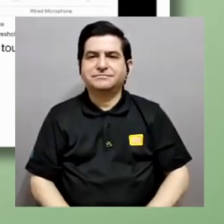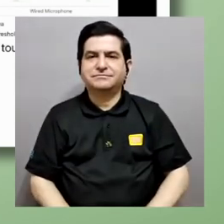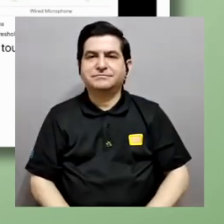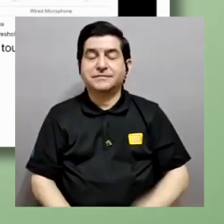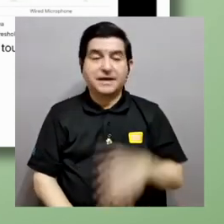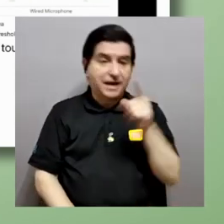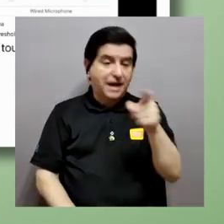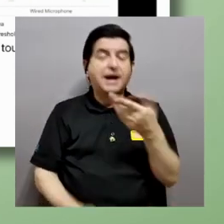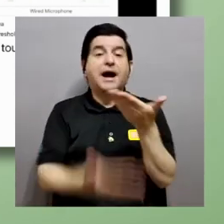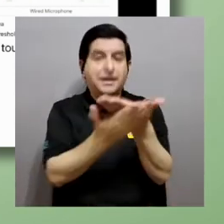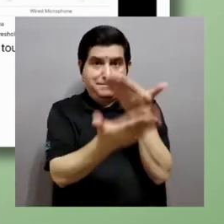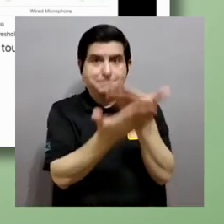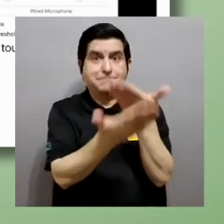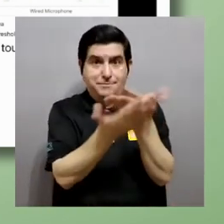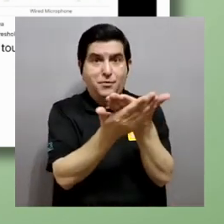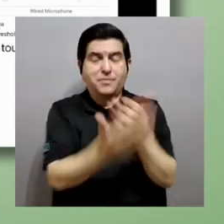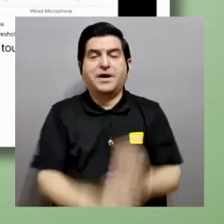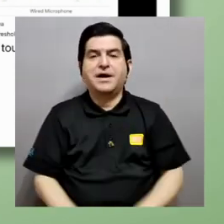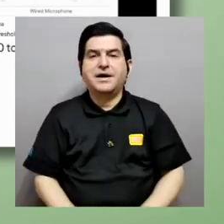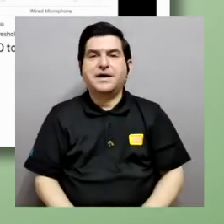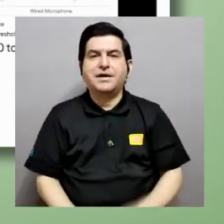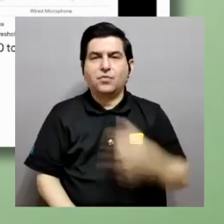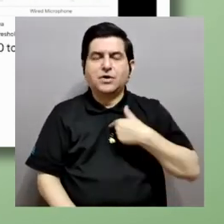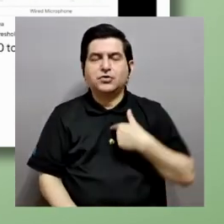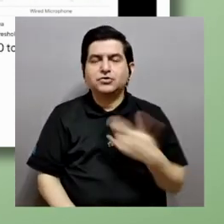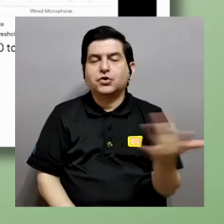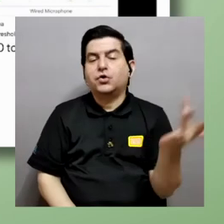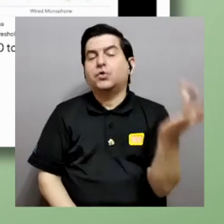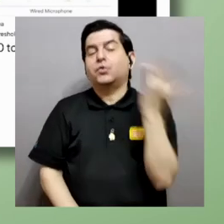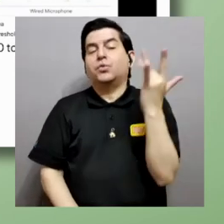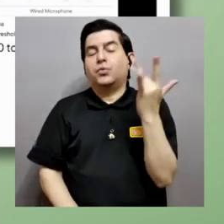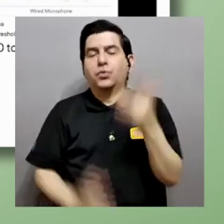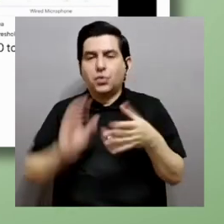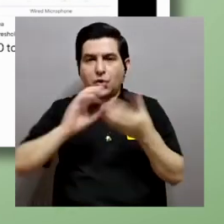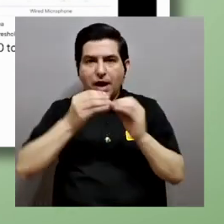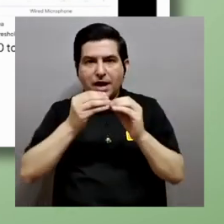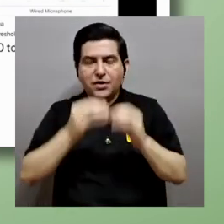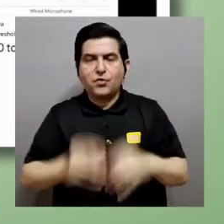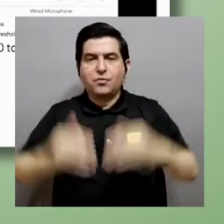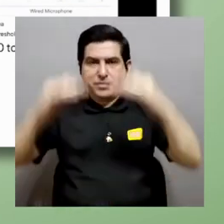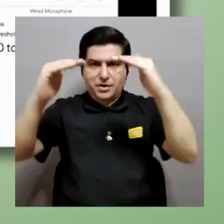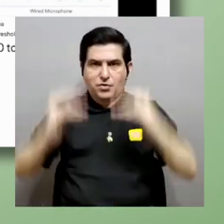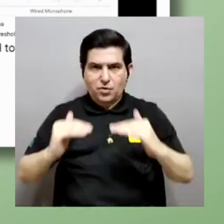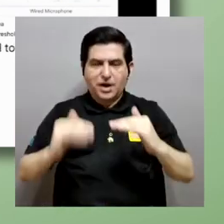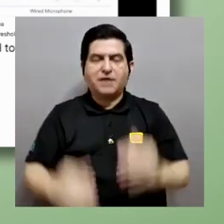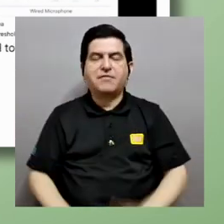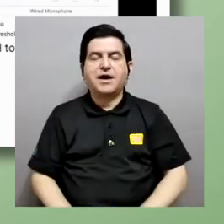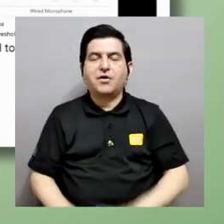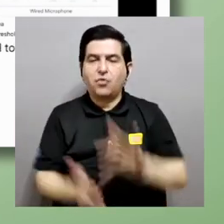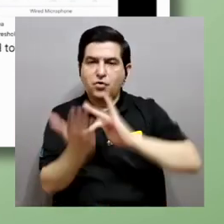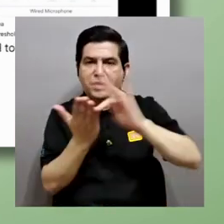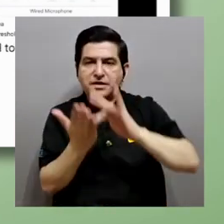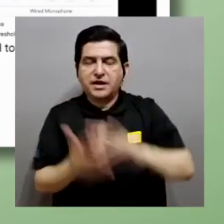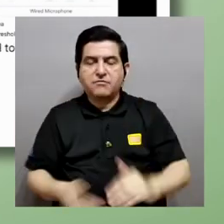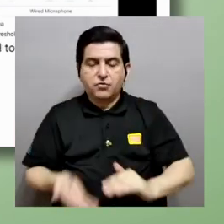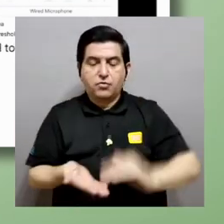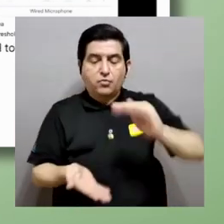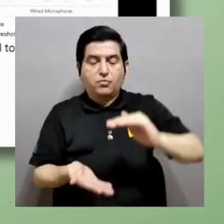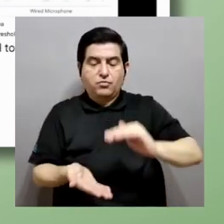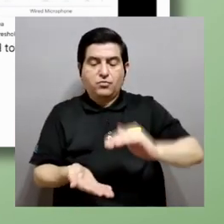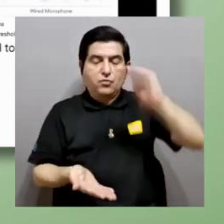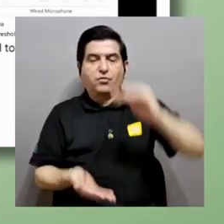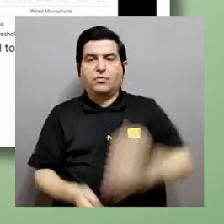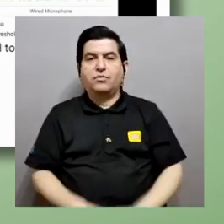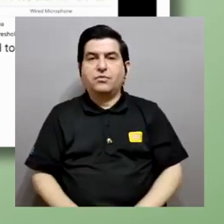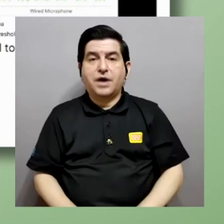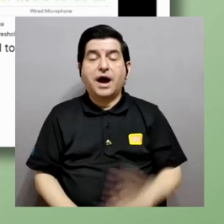estoy demostrándolo pueden ver que cada vez que me toco la cara el número que está en la parte de abajo de la pantalla de mi teléfono aumenta lo cual